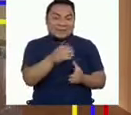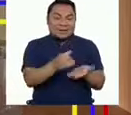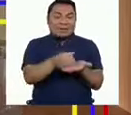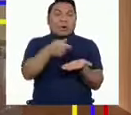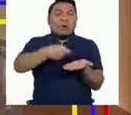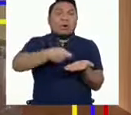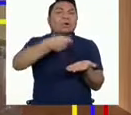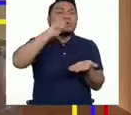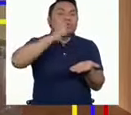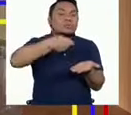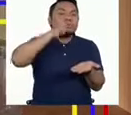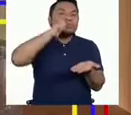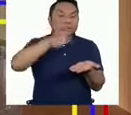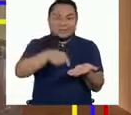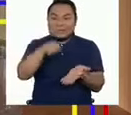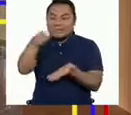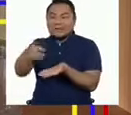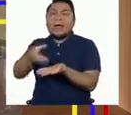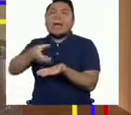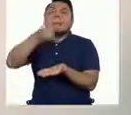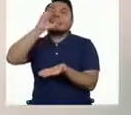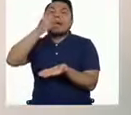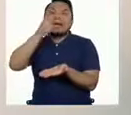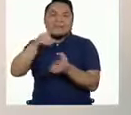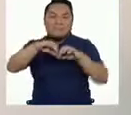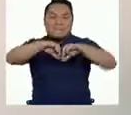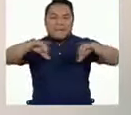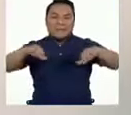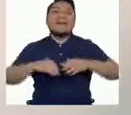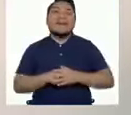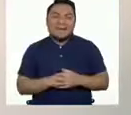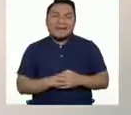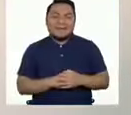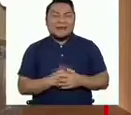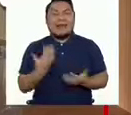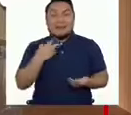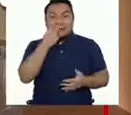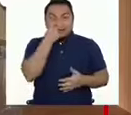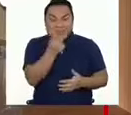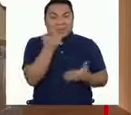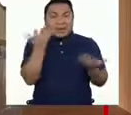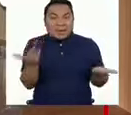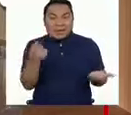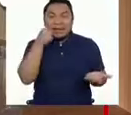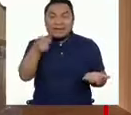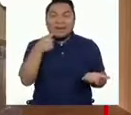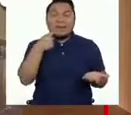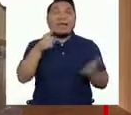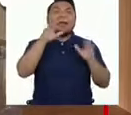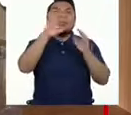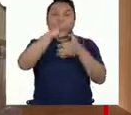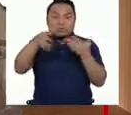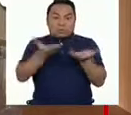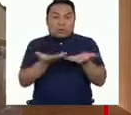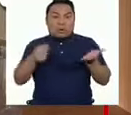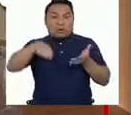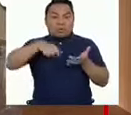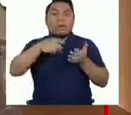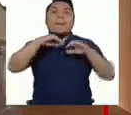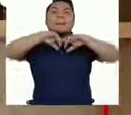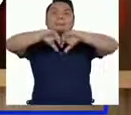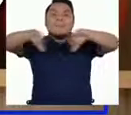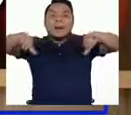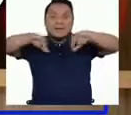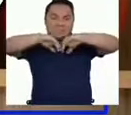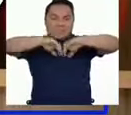tazas y un grupo de vasos. Como podemos ver, dentro de una clasificación, hemos podido